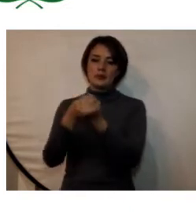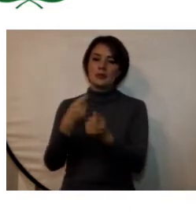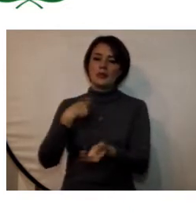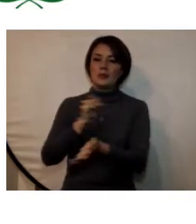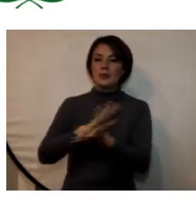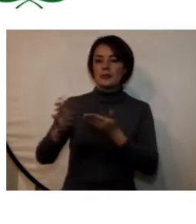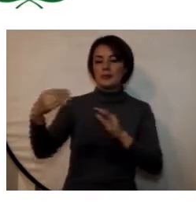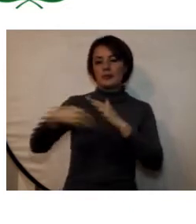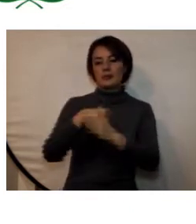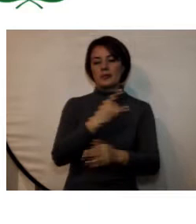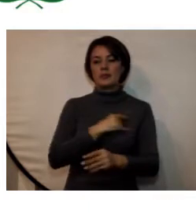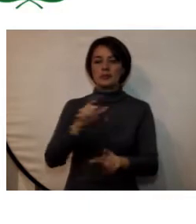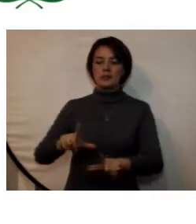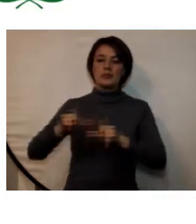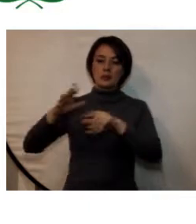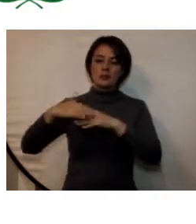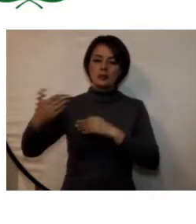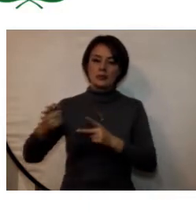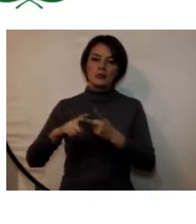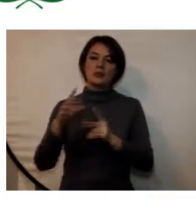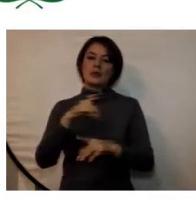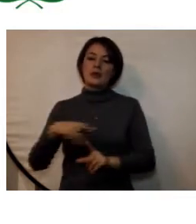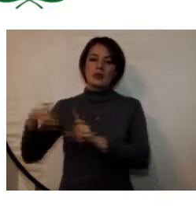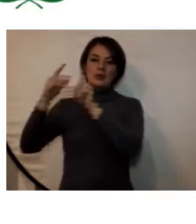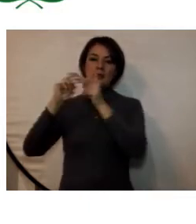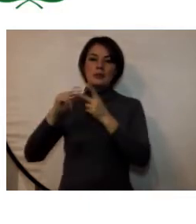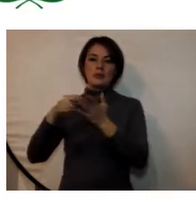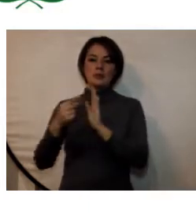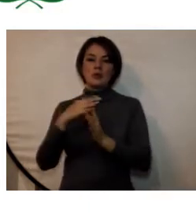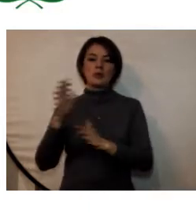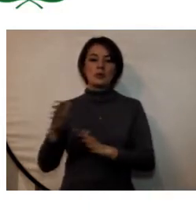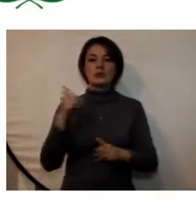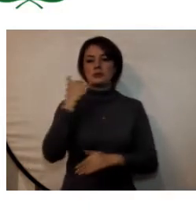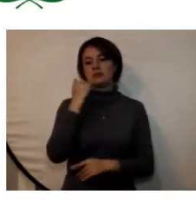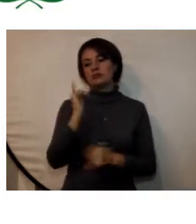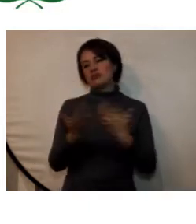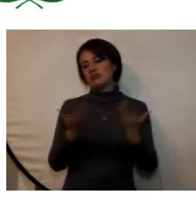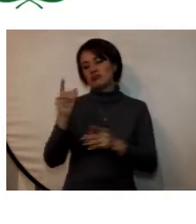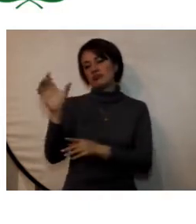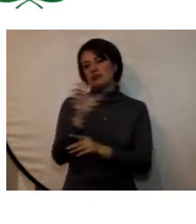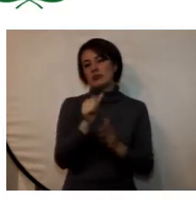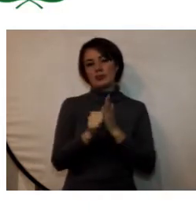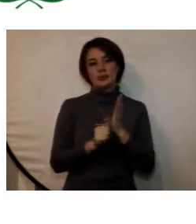becas para programas de pregrado diplomados cursos de idiomas y coterminales según el alcance de cada programa